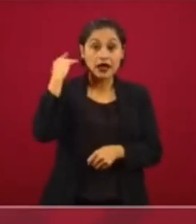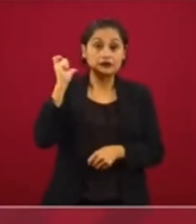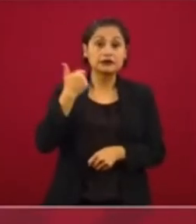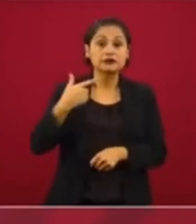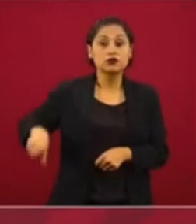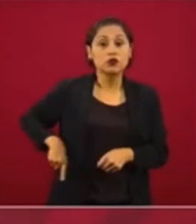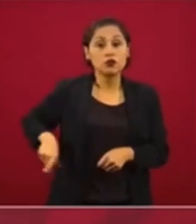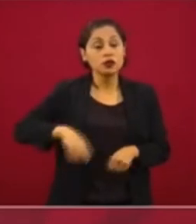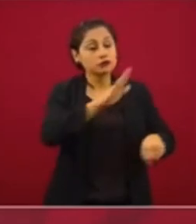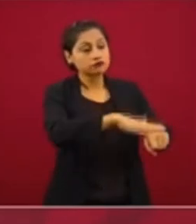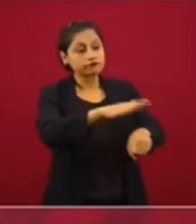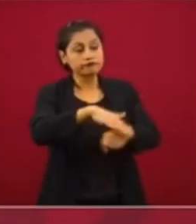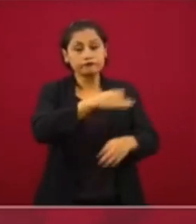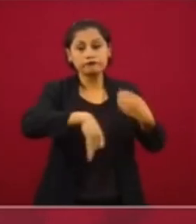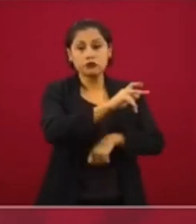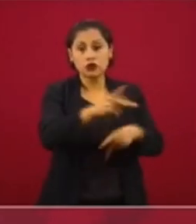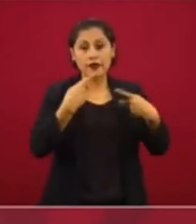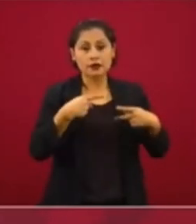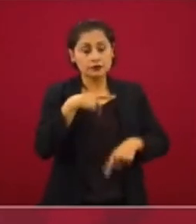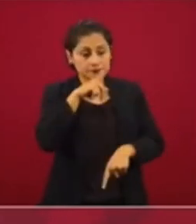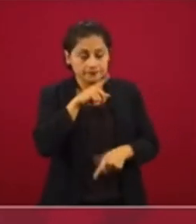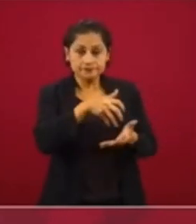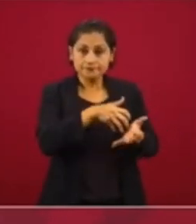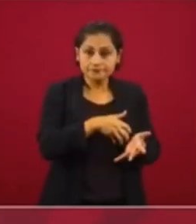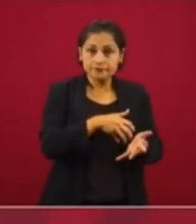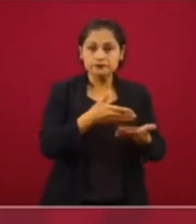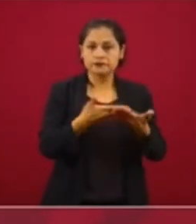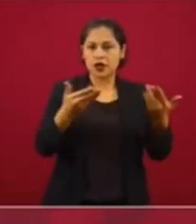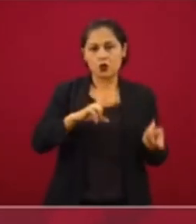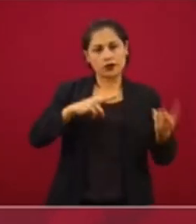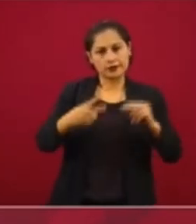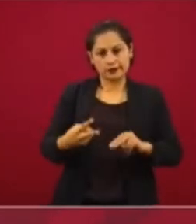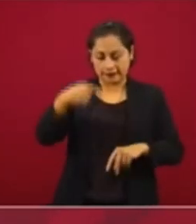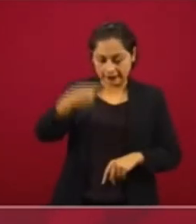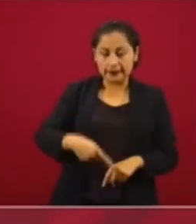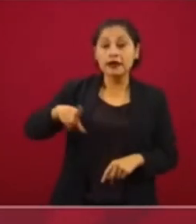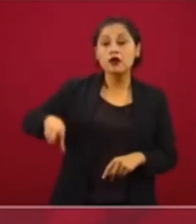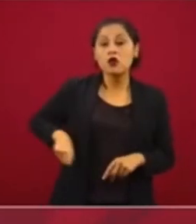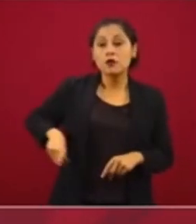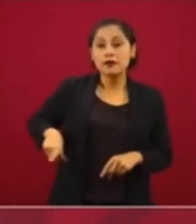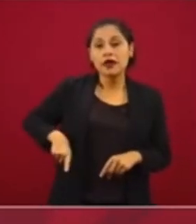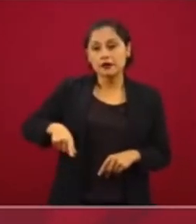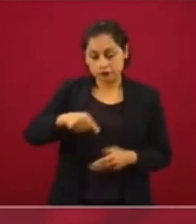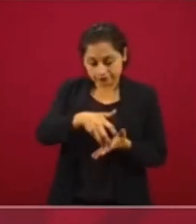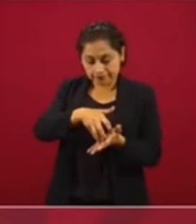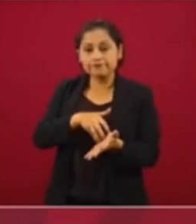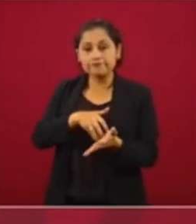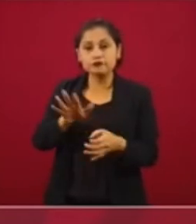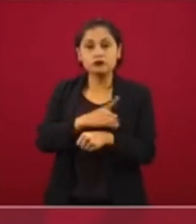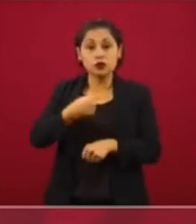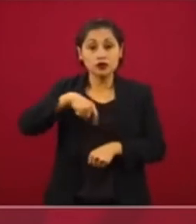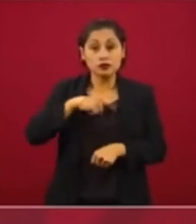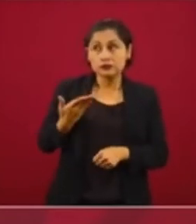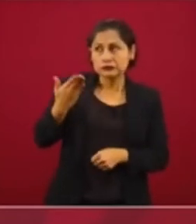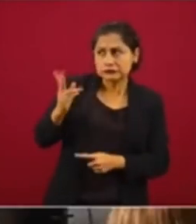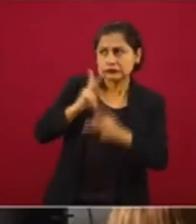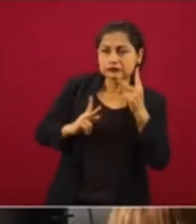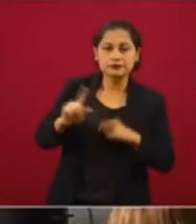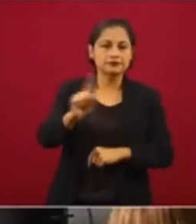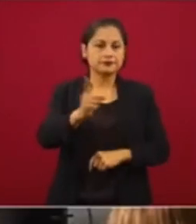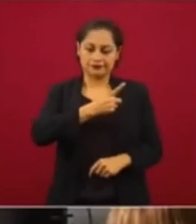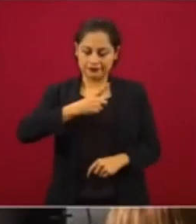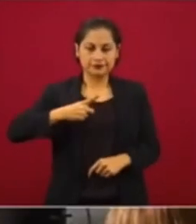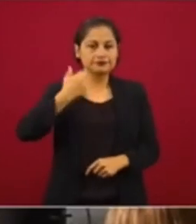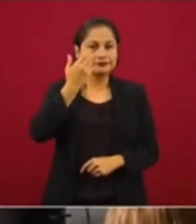ahora primero se aprieta el cinturón el gobierno, porque no queremos endeudar al país y vamos